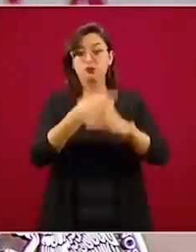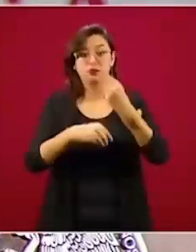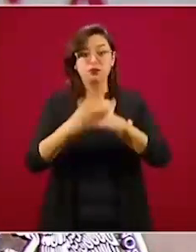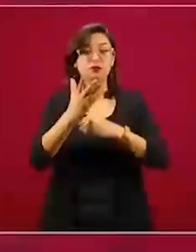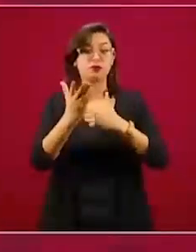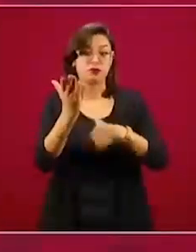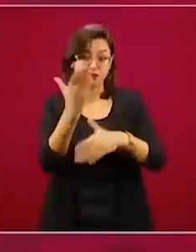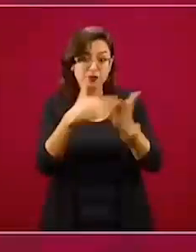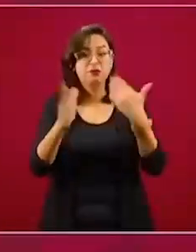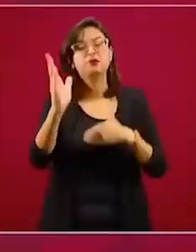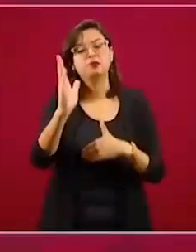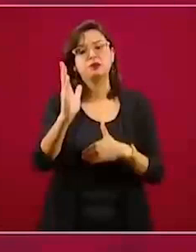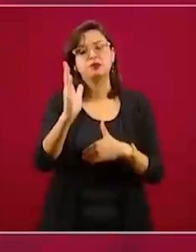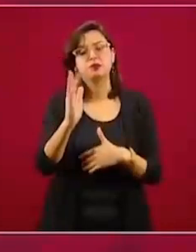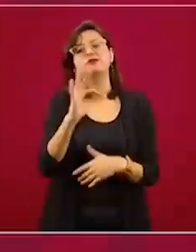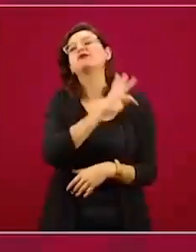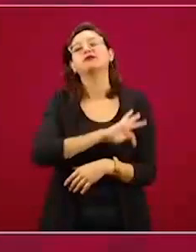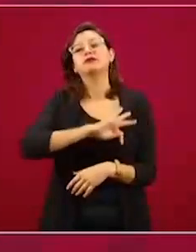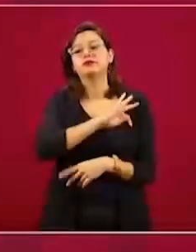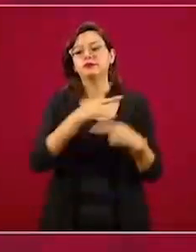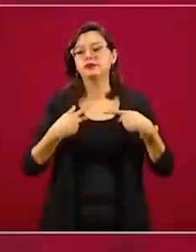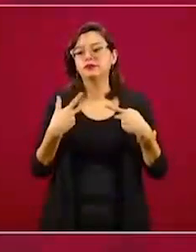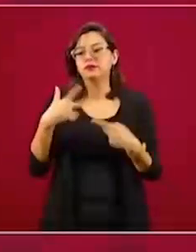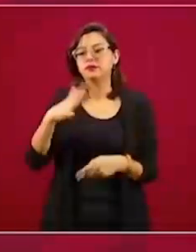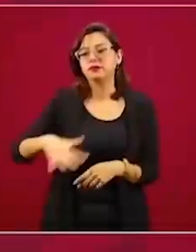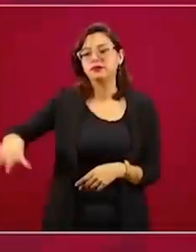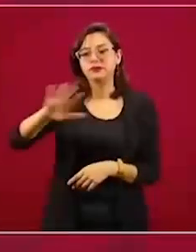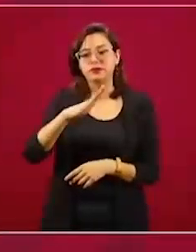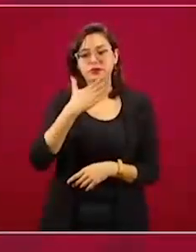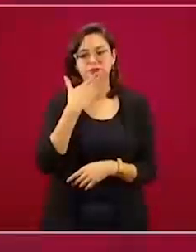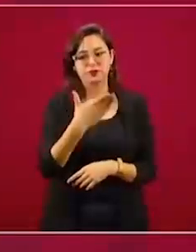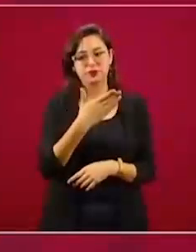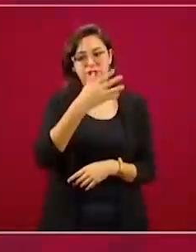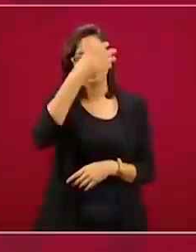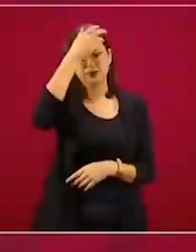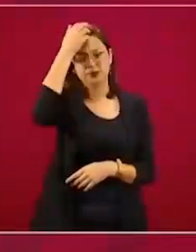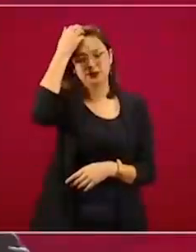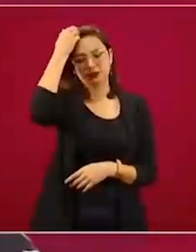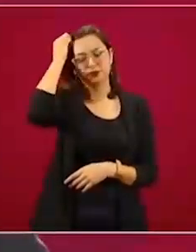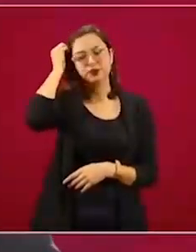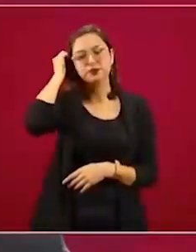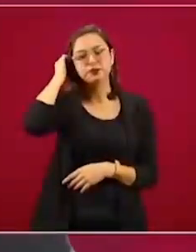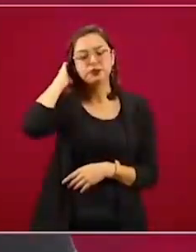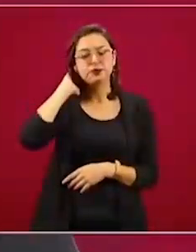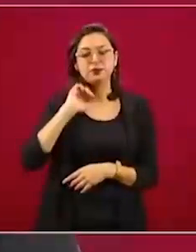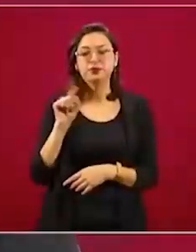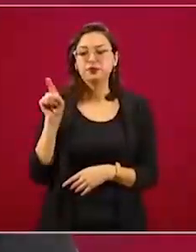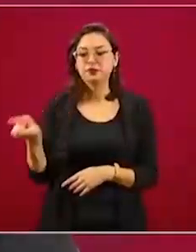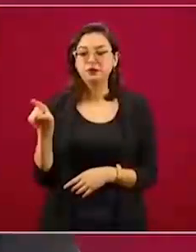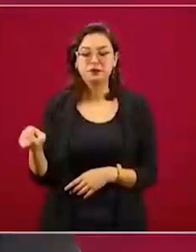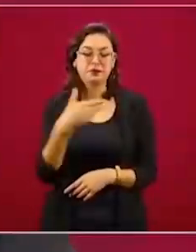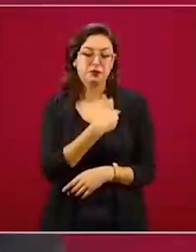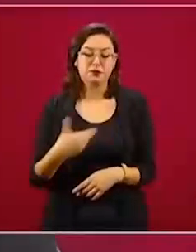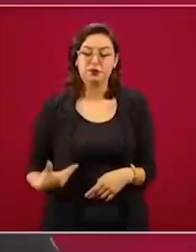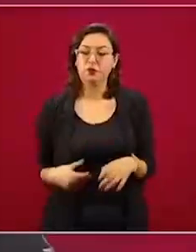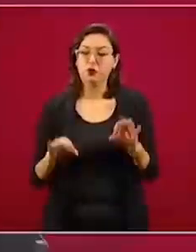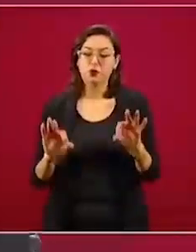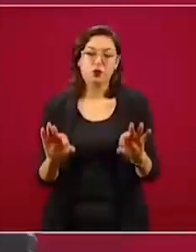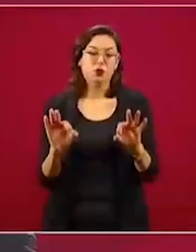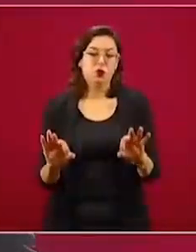felicidad, el bienestar de su pueblo. Un gran presidente como Lincoln.